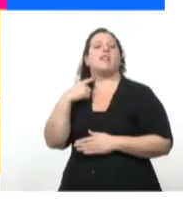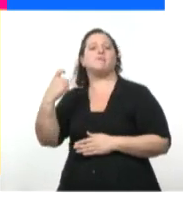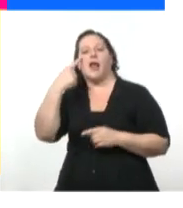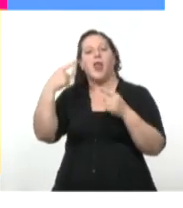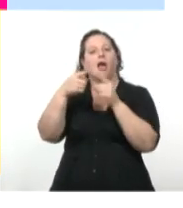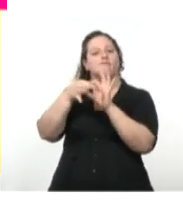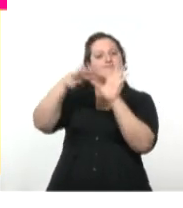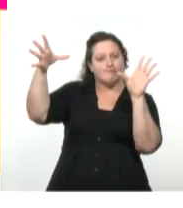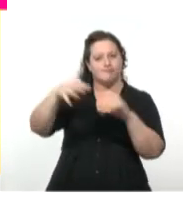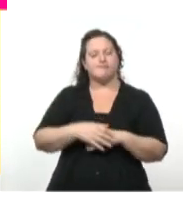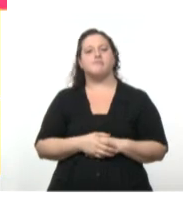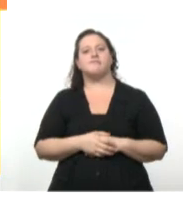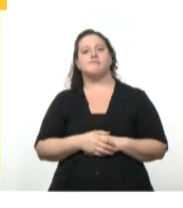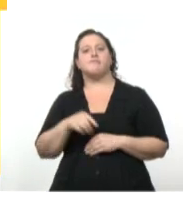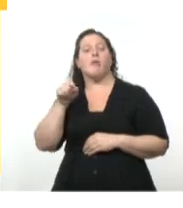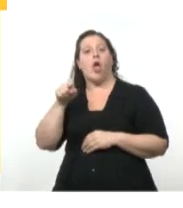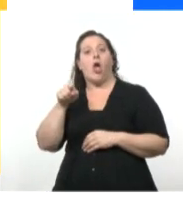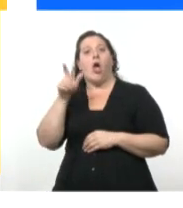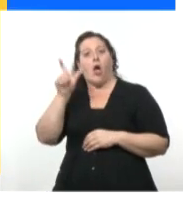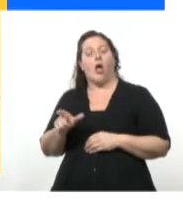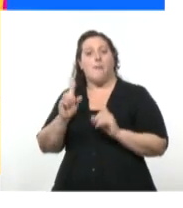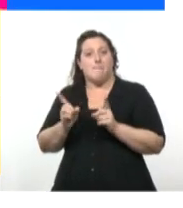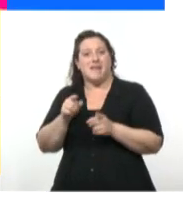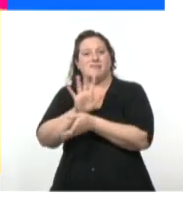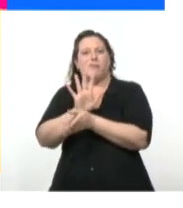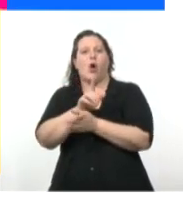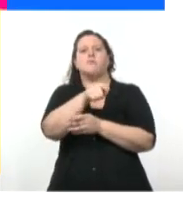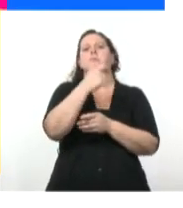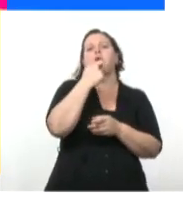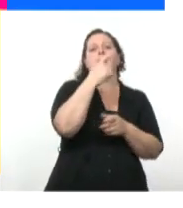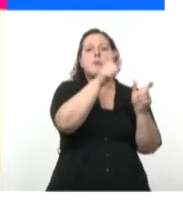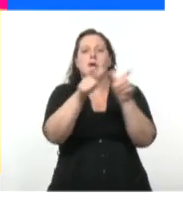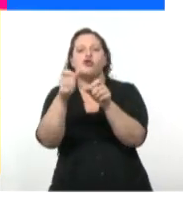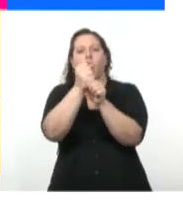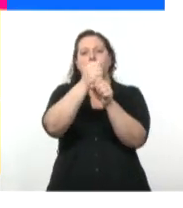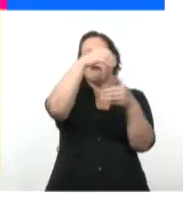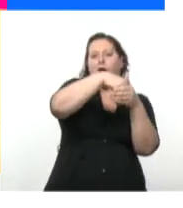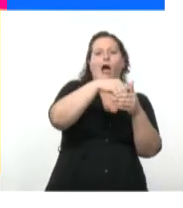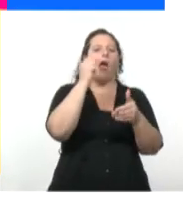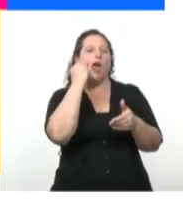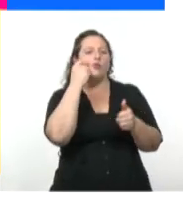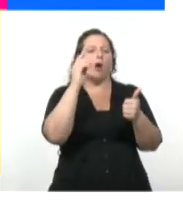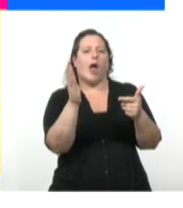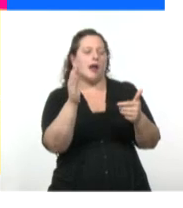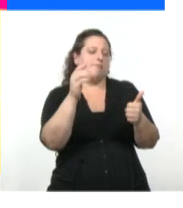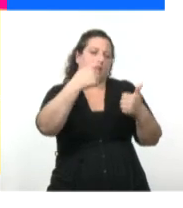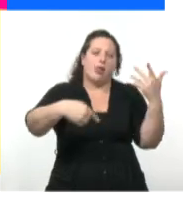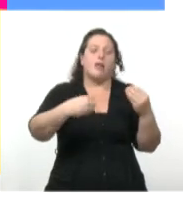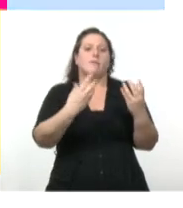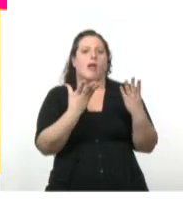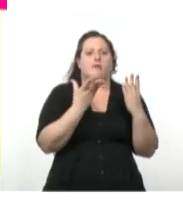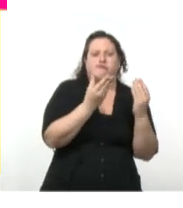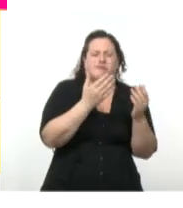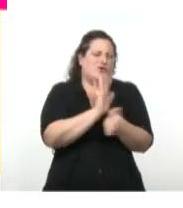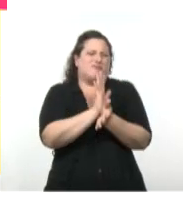reprima a los opositores, sobre todo a los comunistas de las centrales azucareras. En 1940, y en medio de la